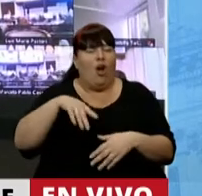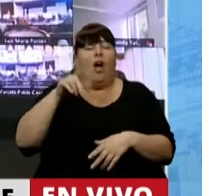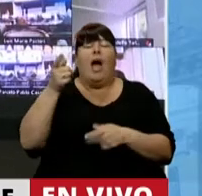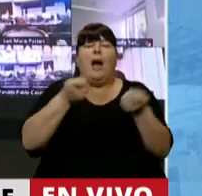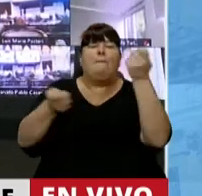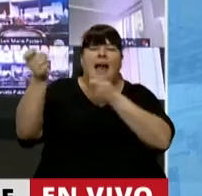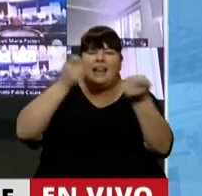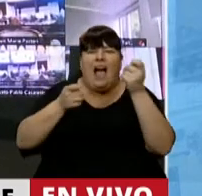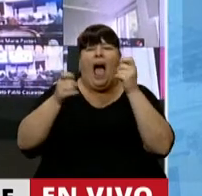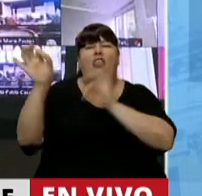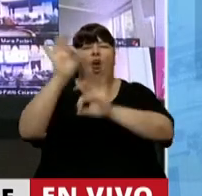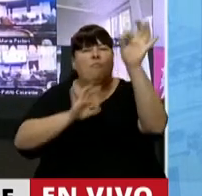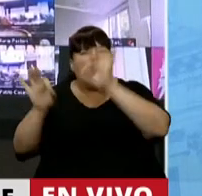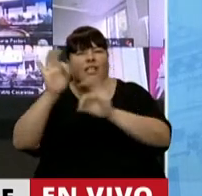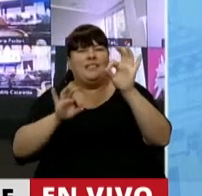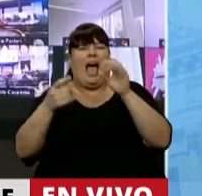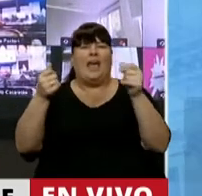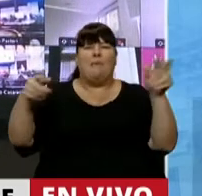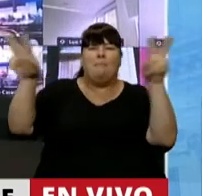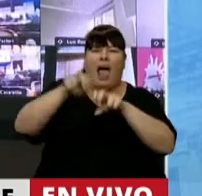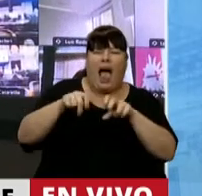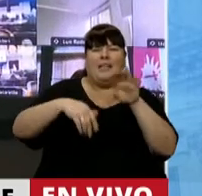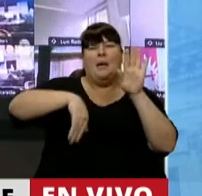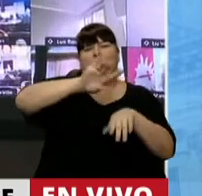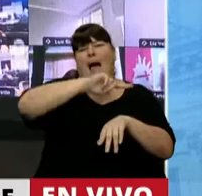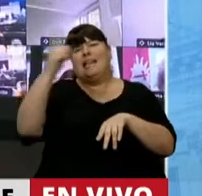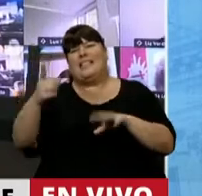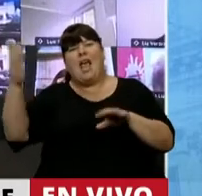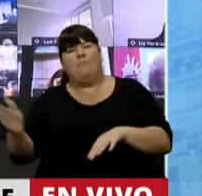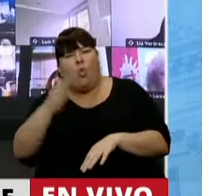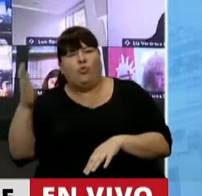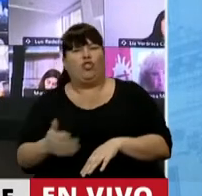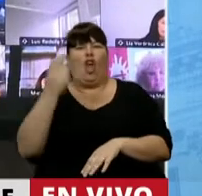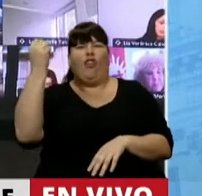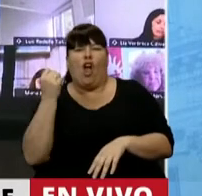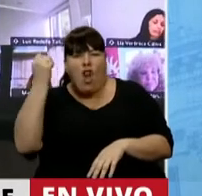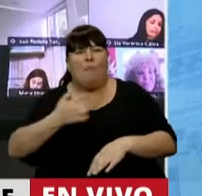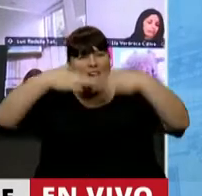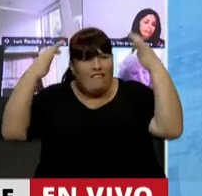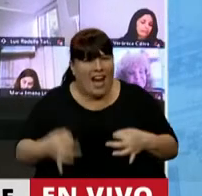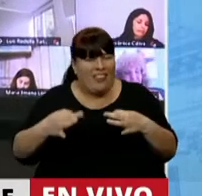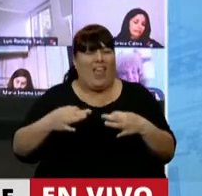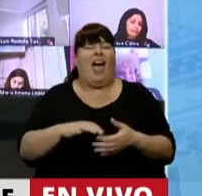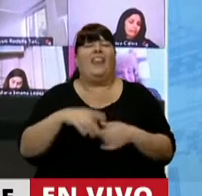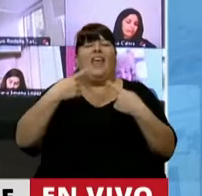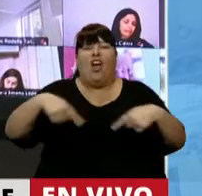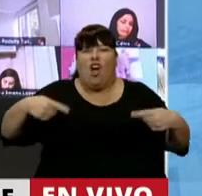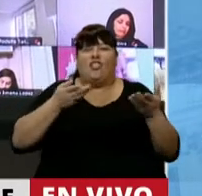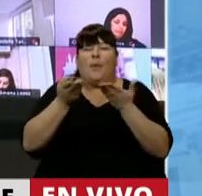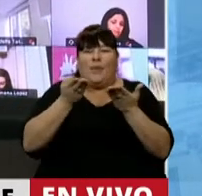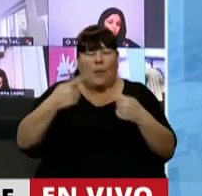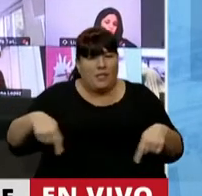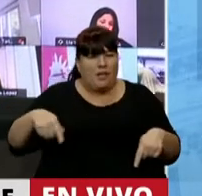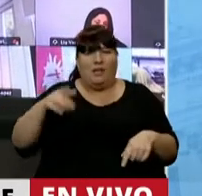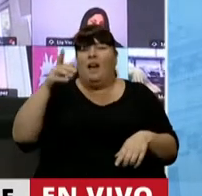los mercados y las tasas de retorno del capital por encima de la producción de la economía real de bienes y servicios, nos